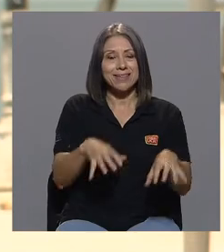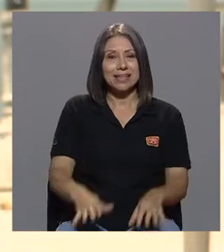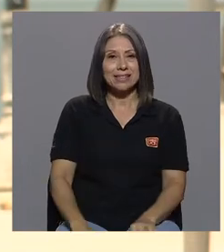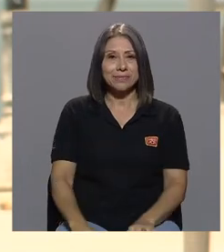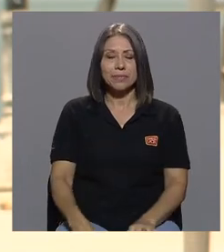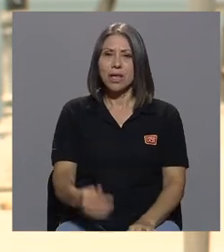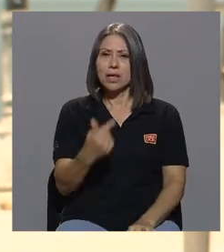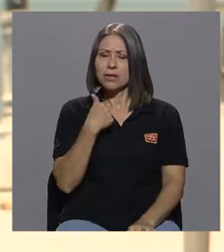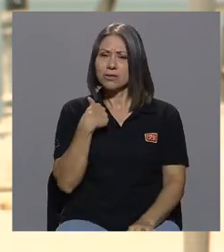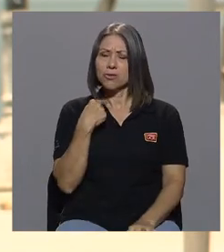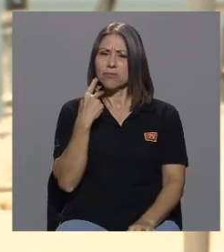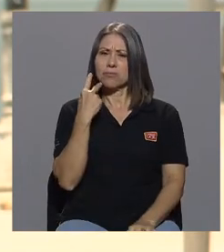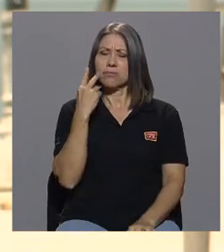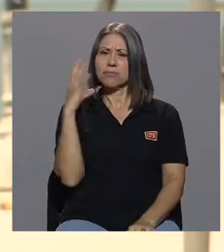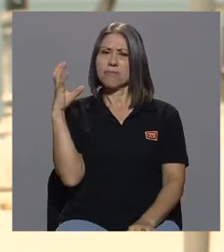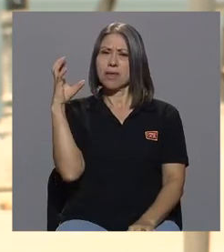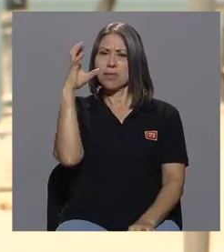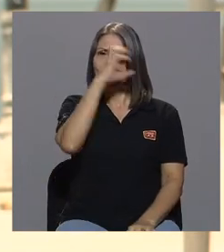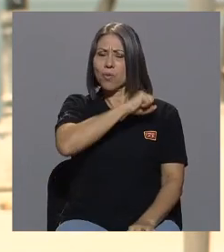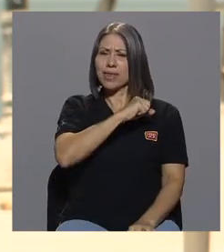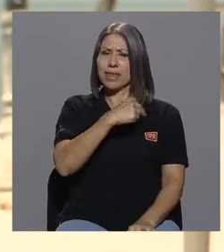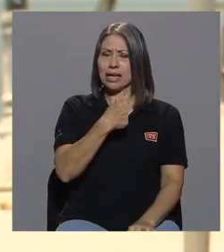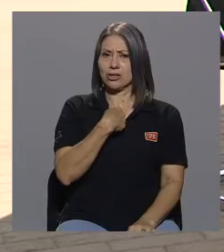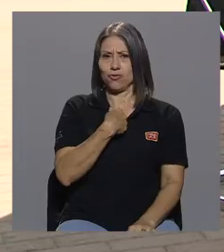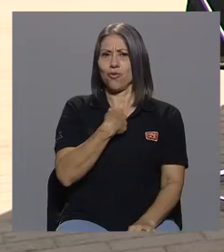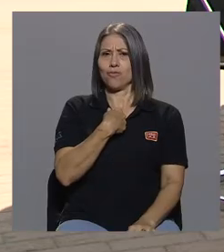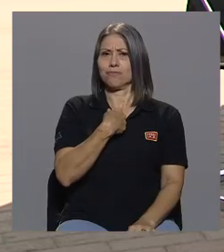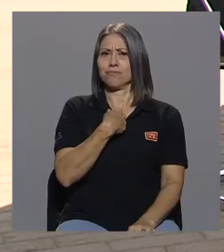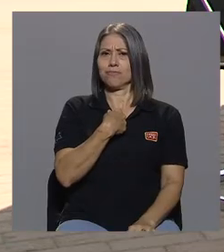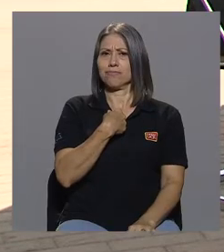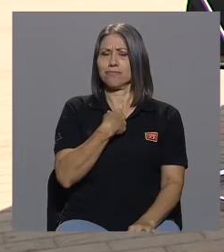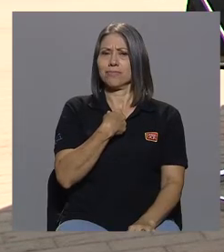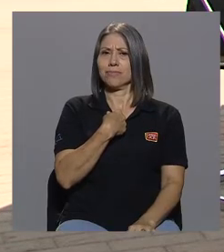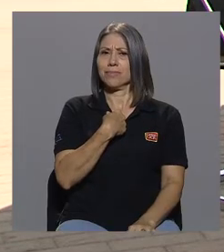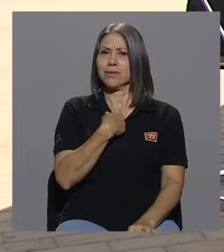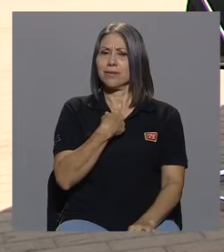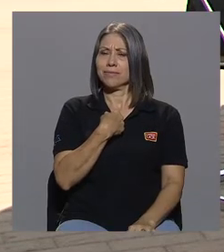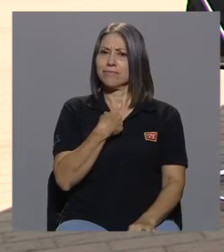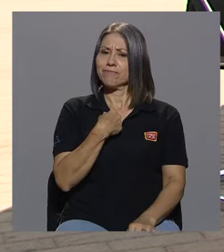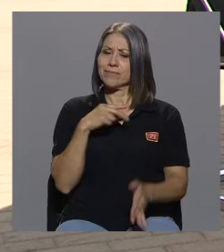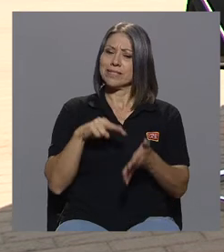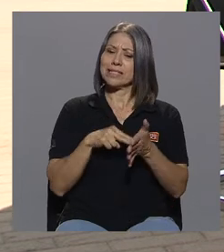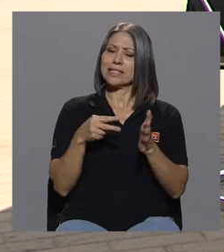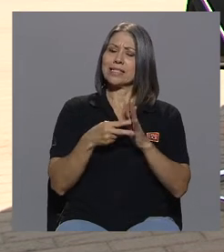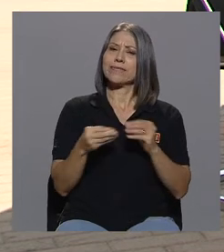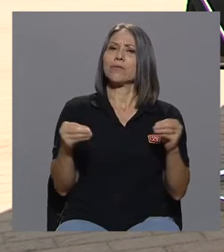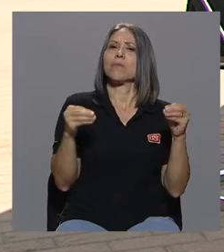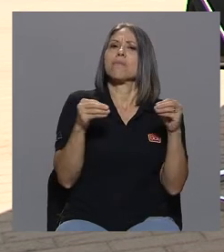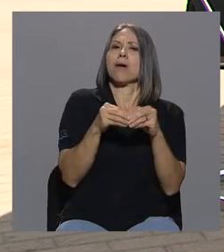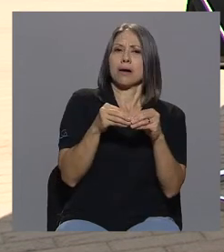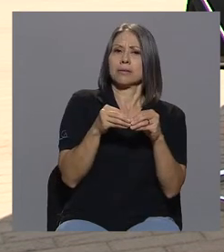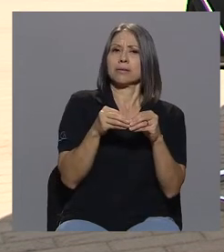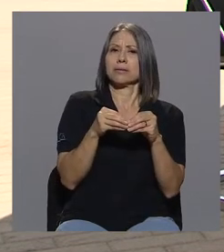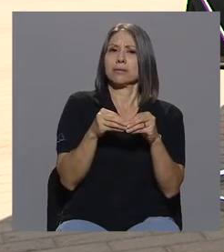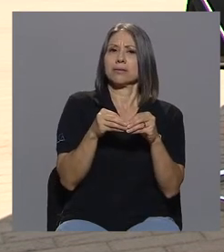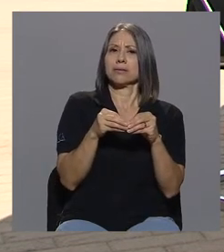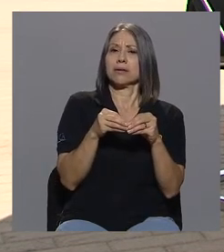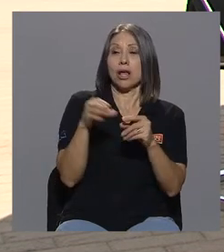que soy más que eso que la sociedad había